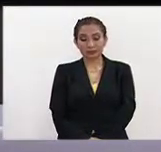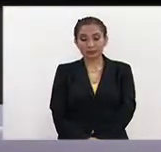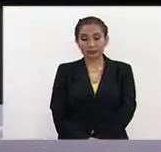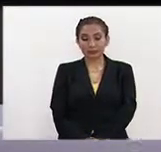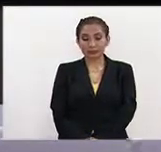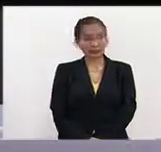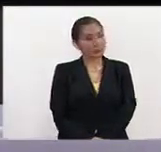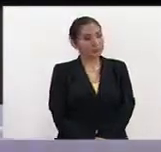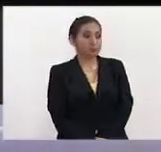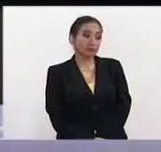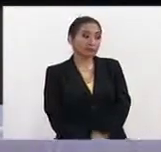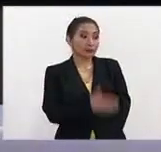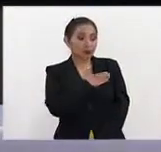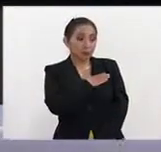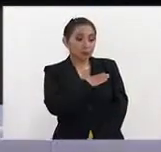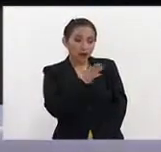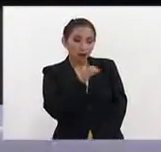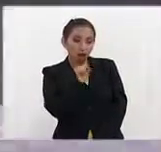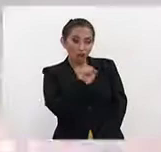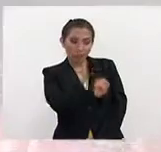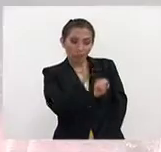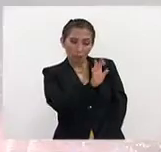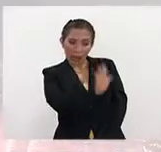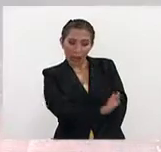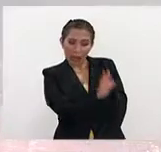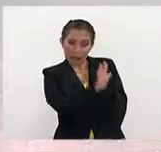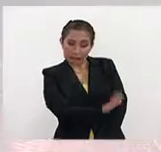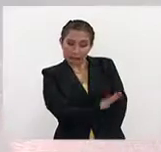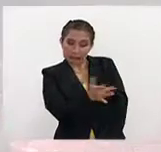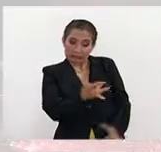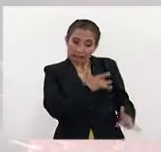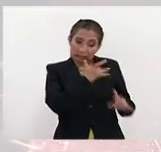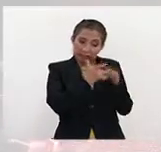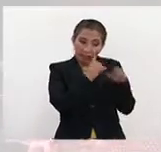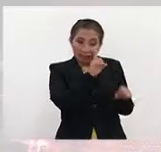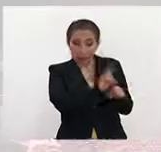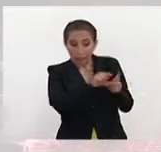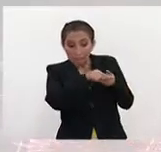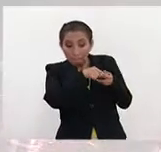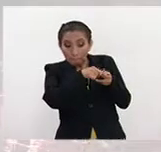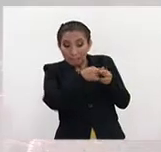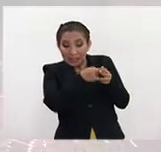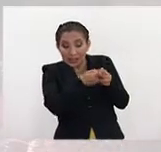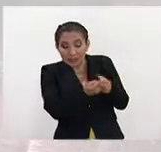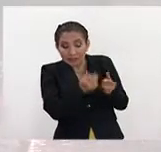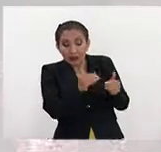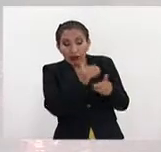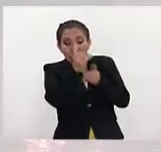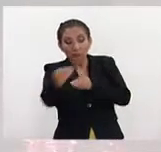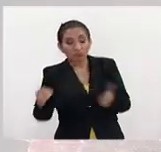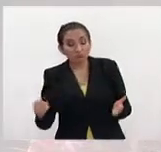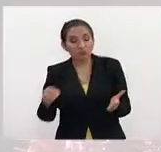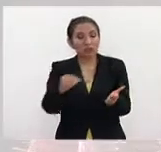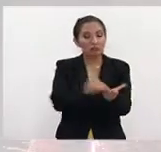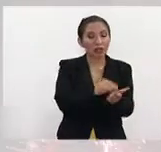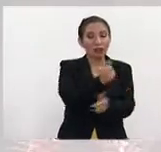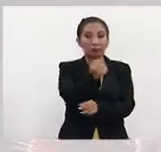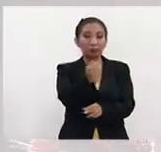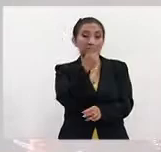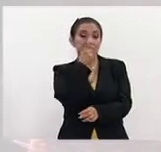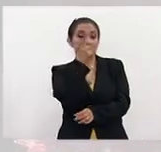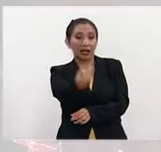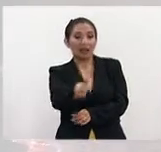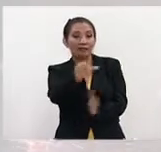Bueno, el sábado, según todo presindicado, sería el día de inicio de la progresiva aplicación del ya famoso